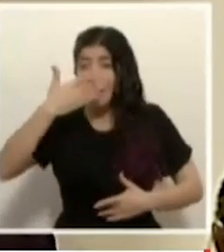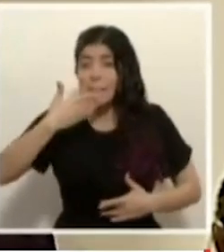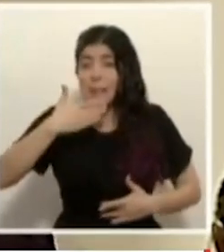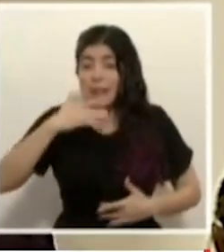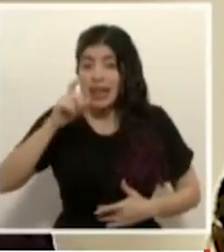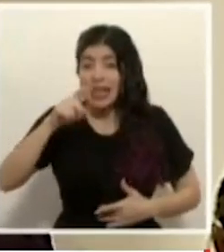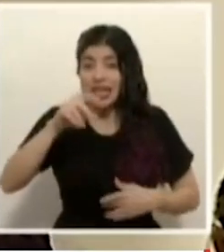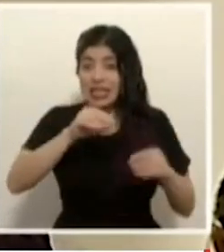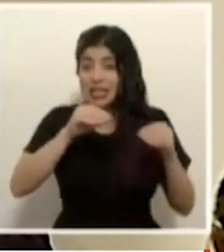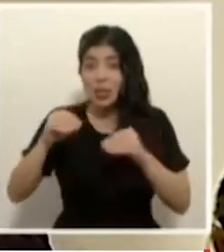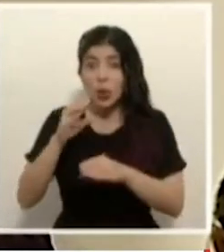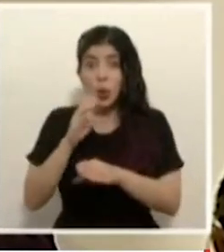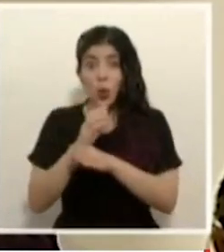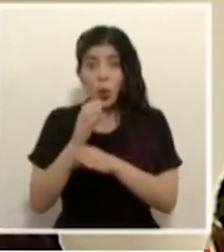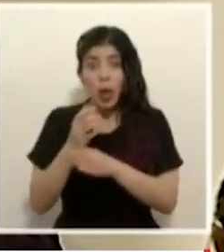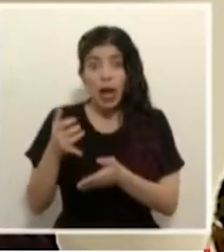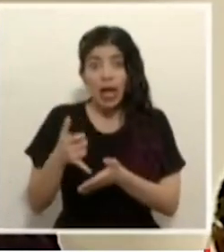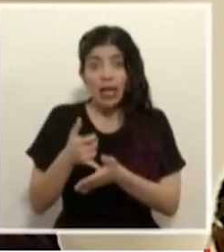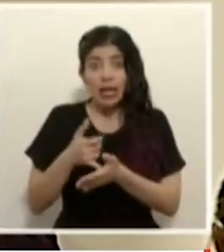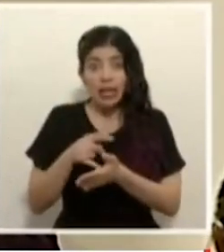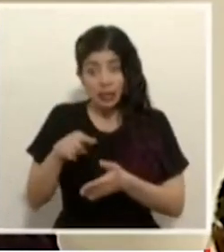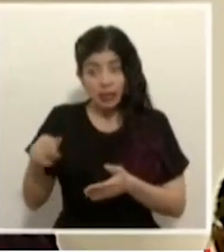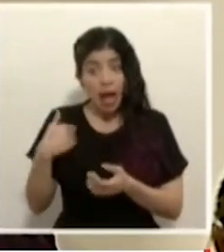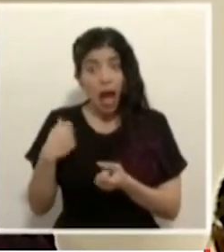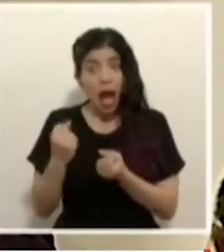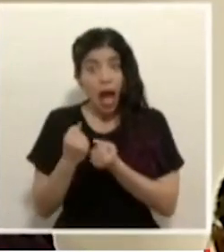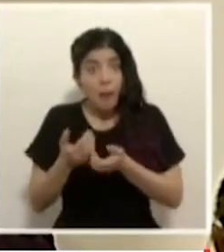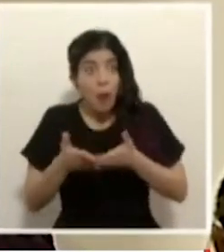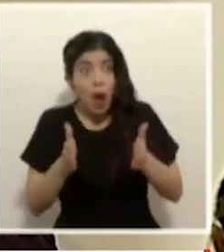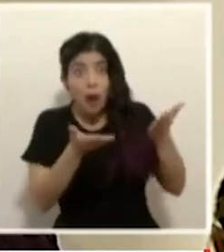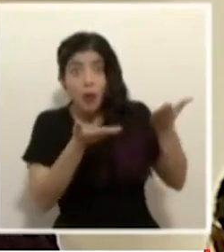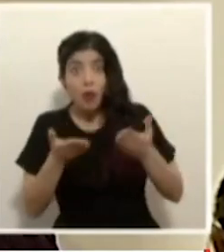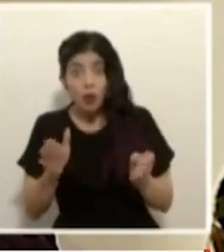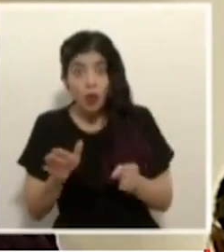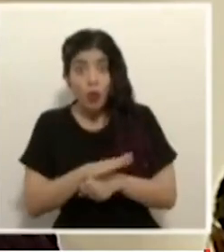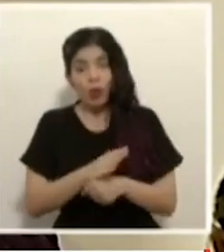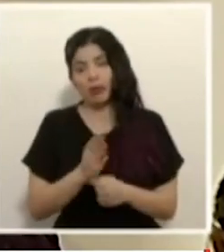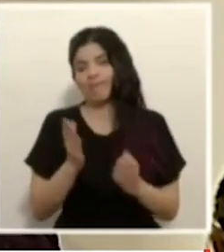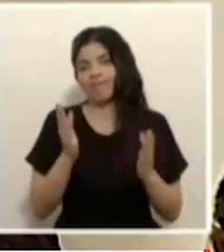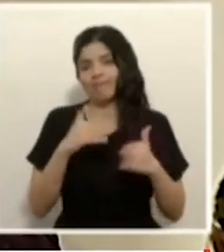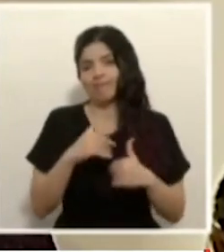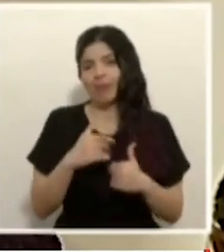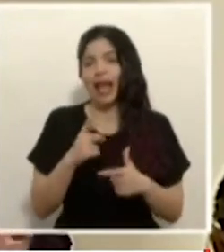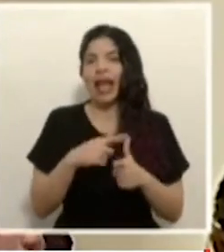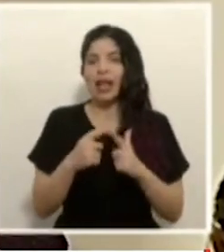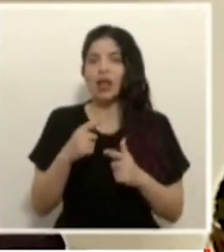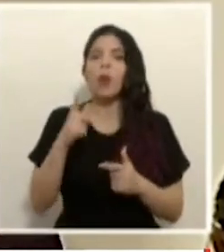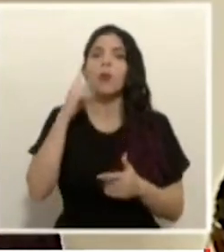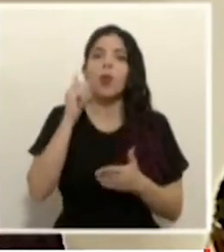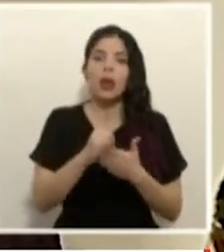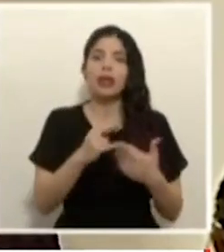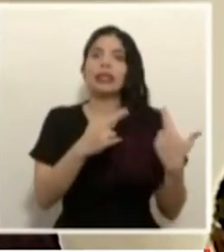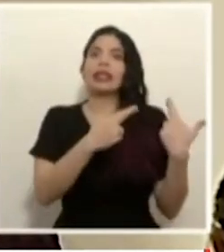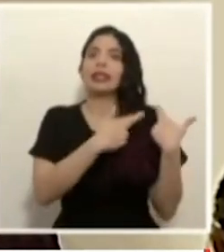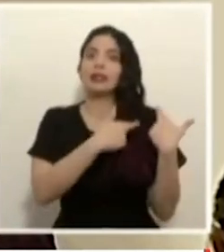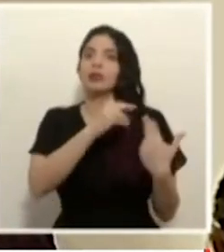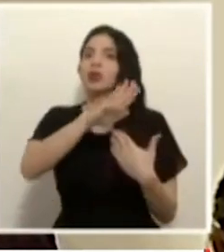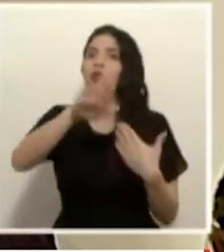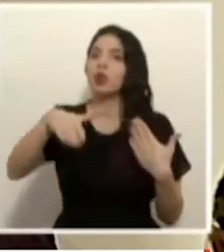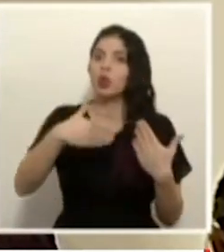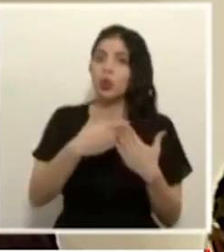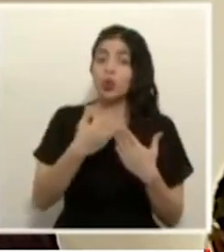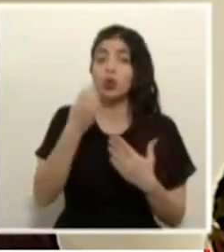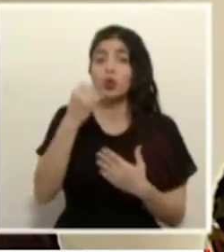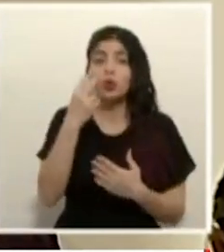unidades de costos intensivos vayan a tener esa disponibilidad entonces aquí siempre llamamos a esa responsabilidad compartida obviamente nosotros actuamos cuando vemos